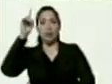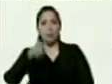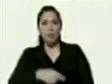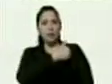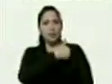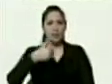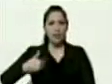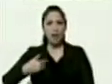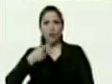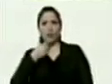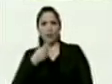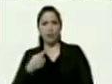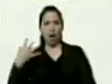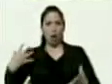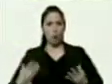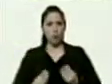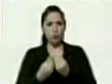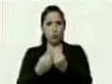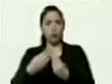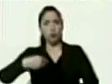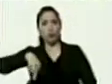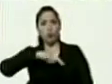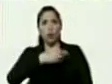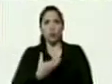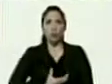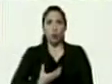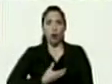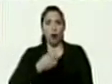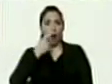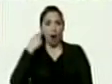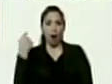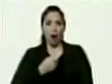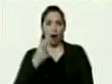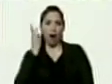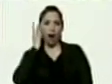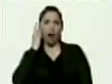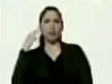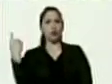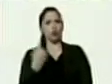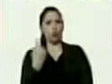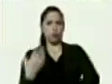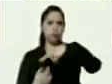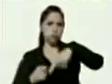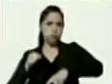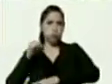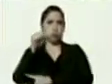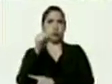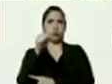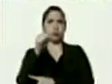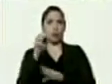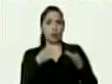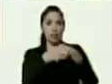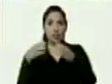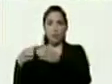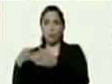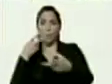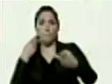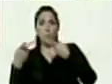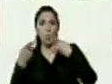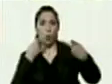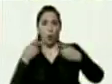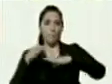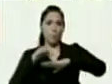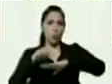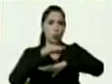decirle nos acompañan nuestros alcaldes y alcaldesas todos revolucionarios en los equipos políticos municipales